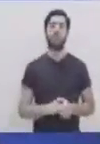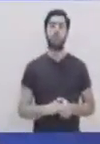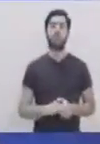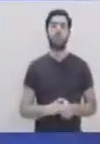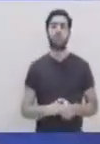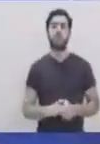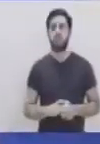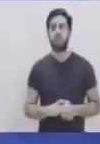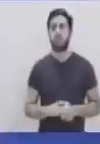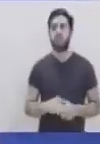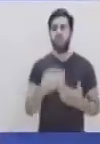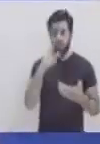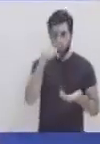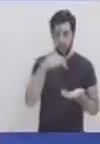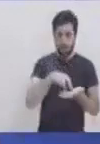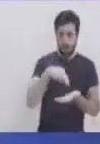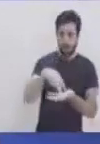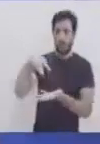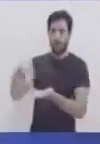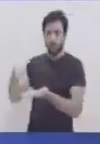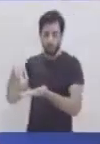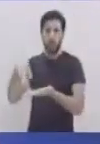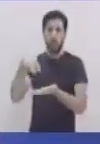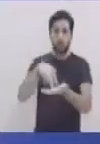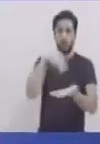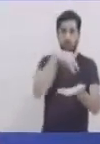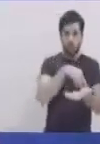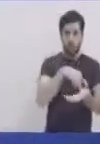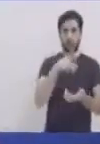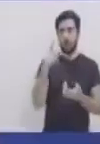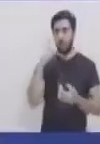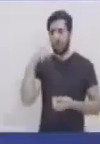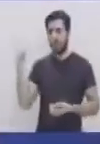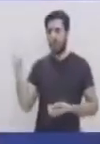mi cuerpo entre en calor de un lado a otro